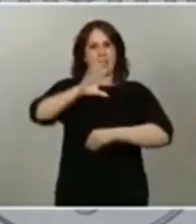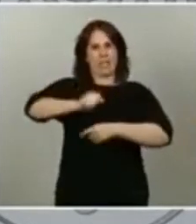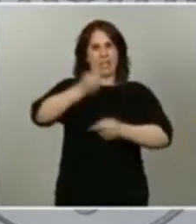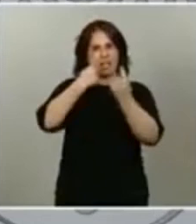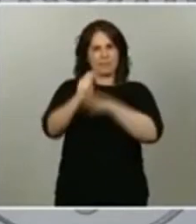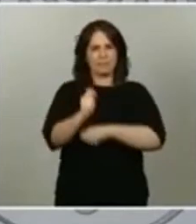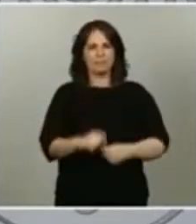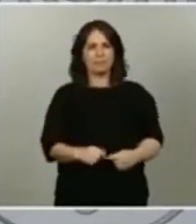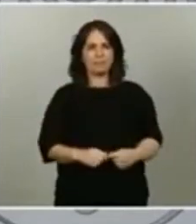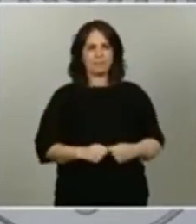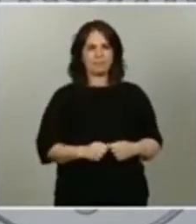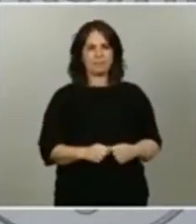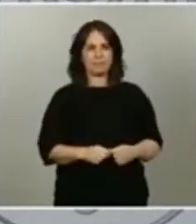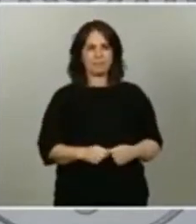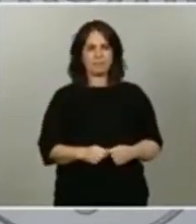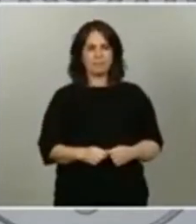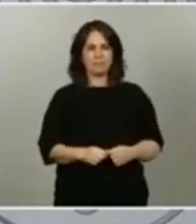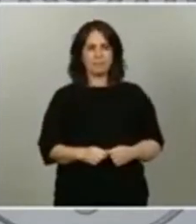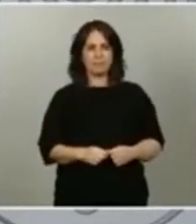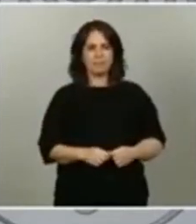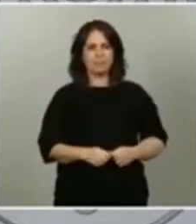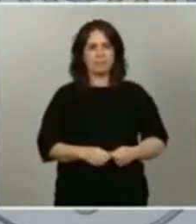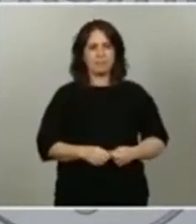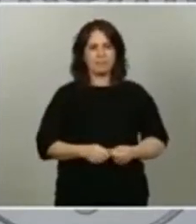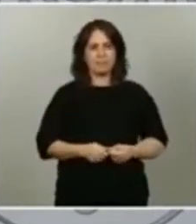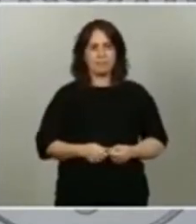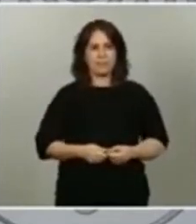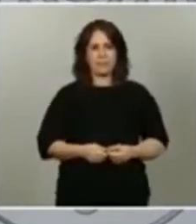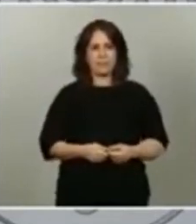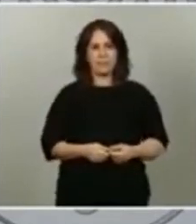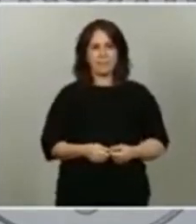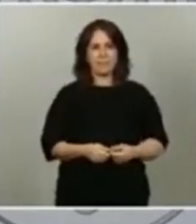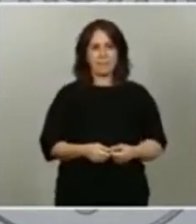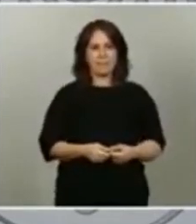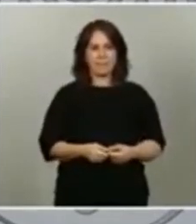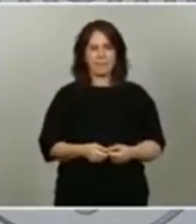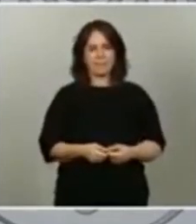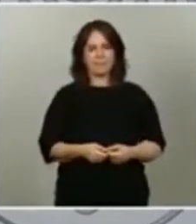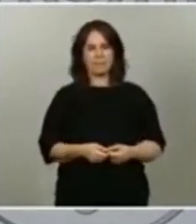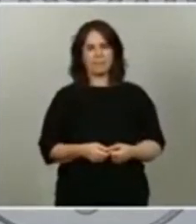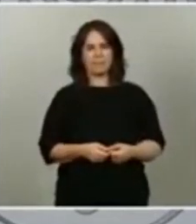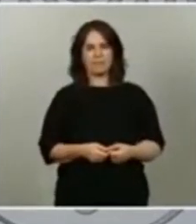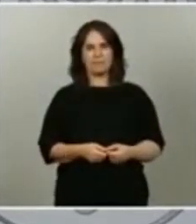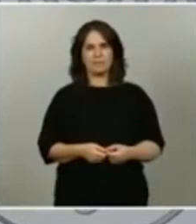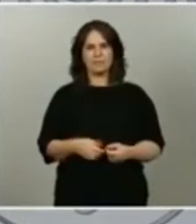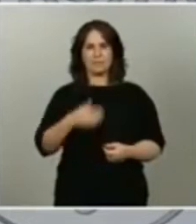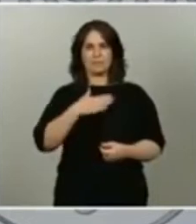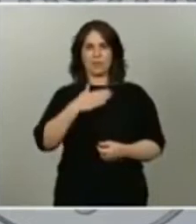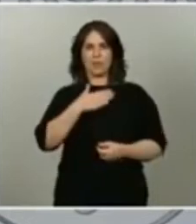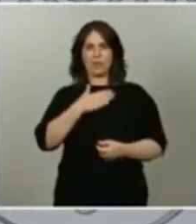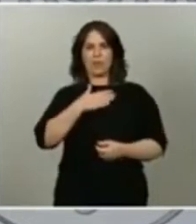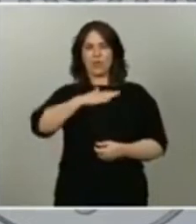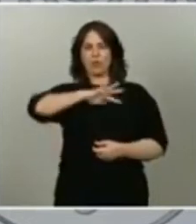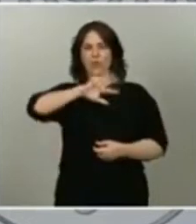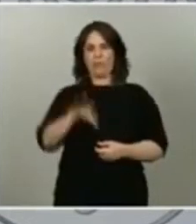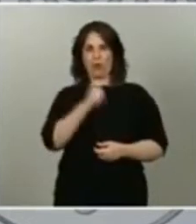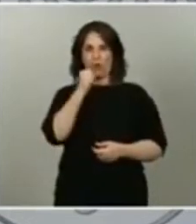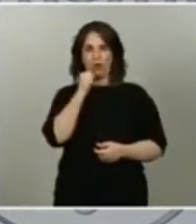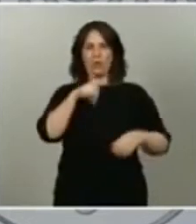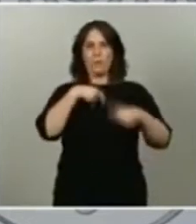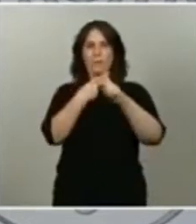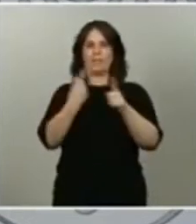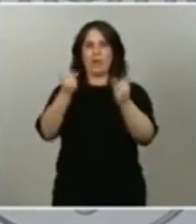básico que esta relación entre el consumidor electrointensivo y la compañía eléctrica